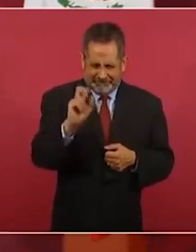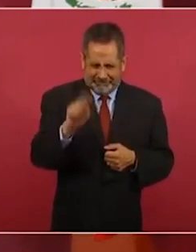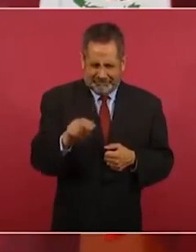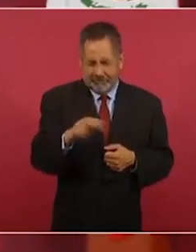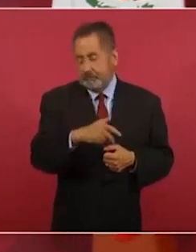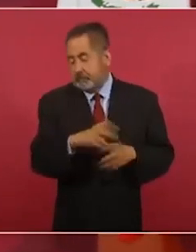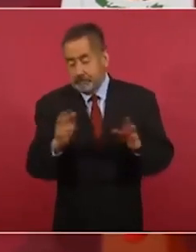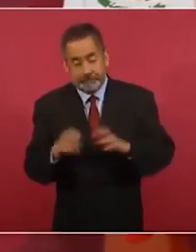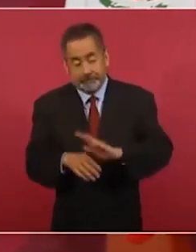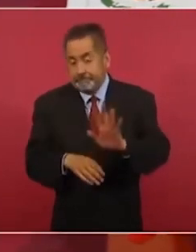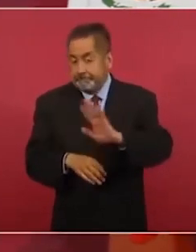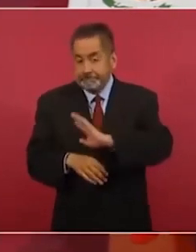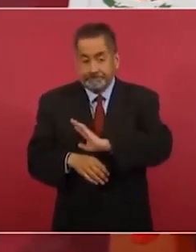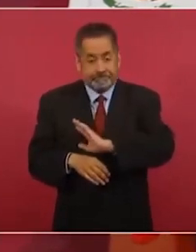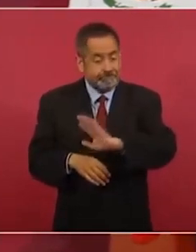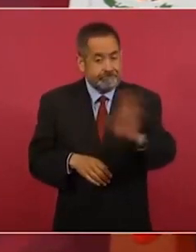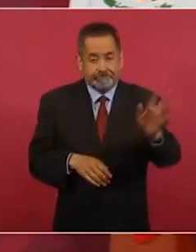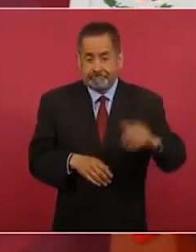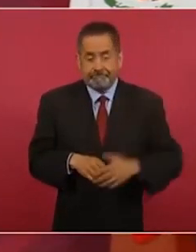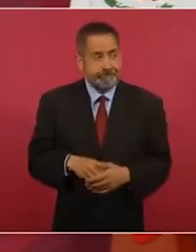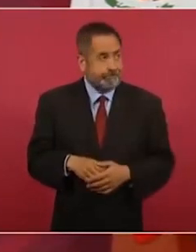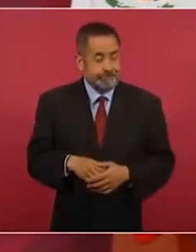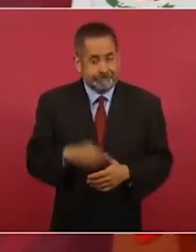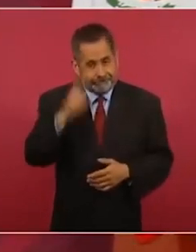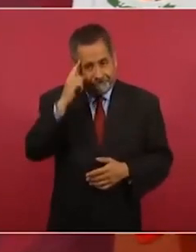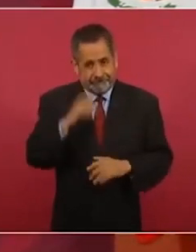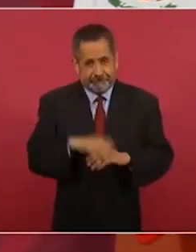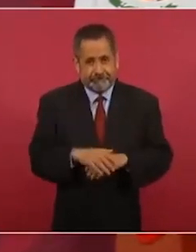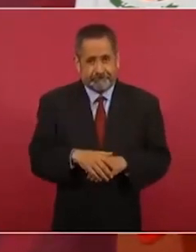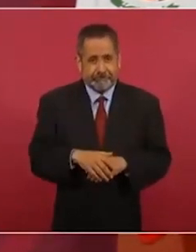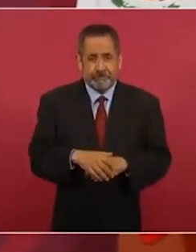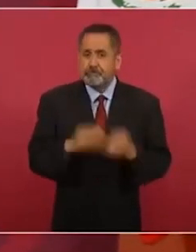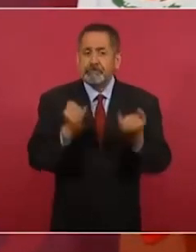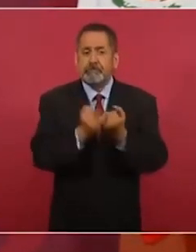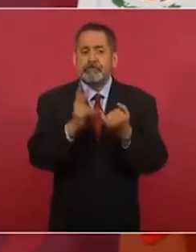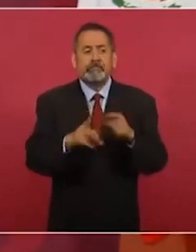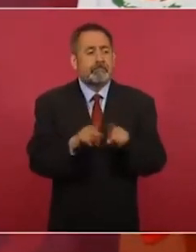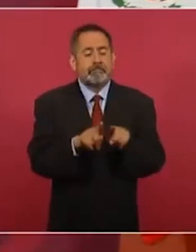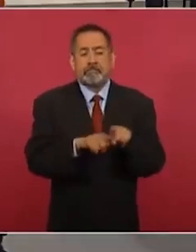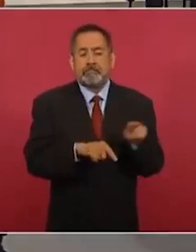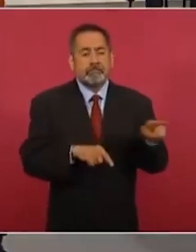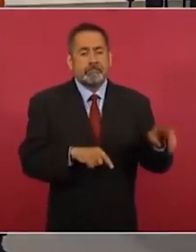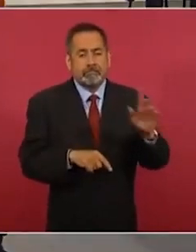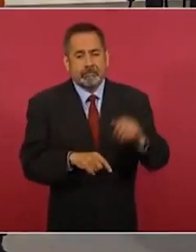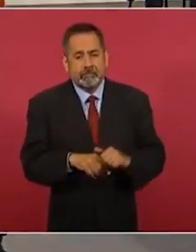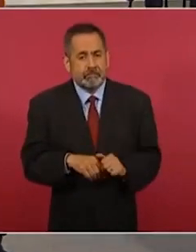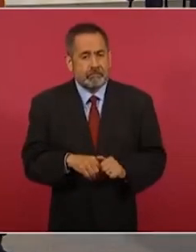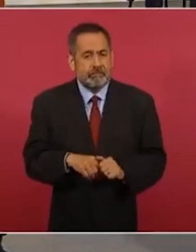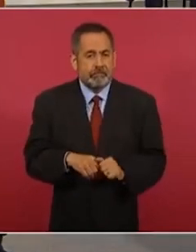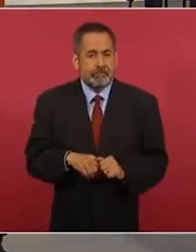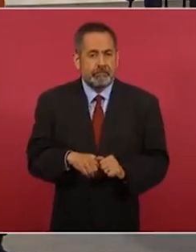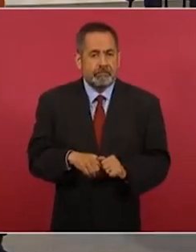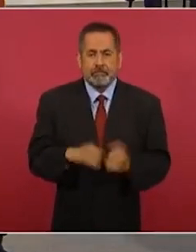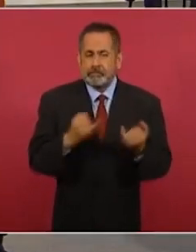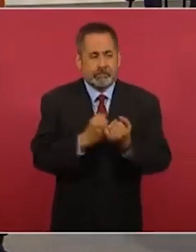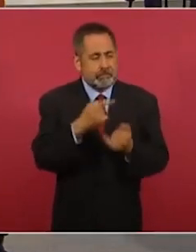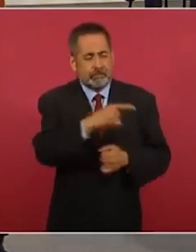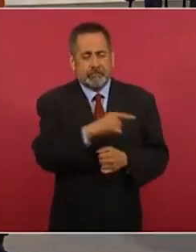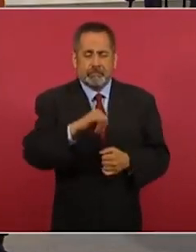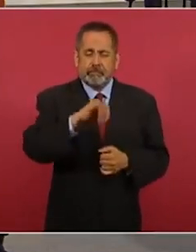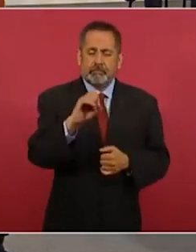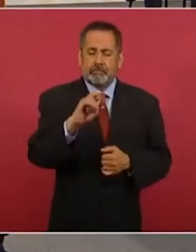no, no, Pero también como el caso de Jorge Ramos,